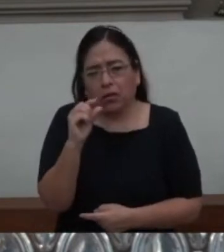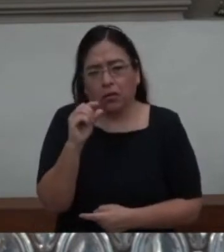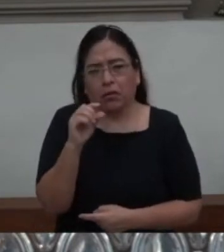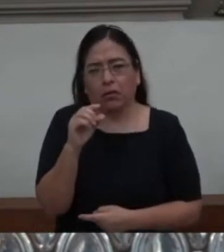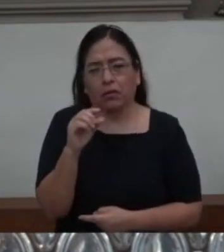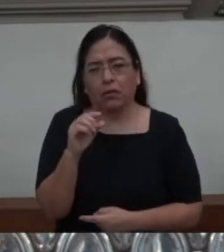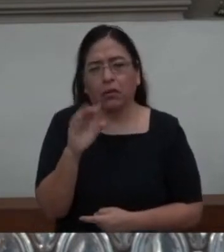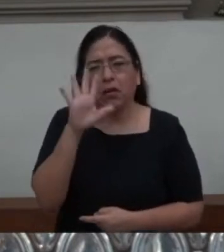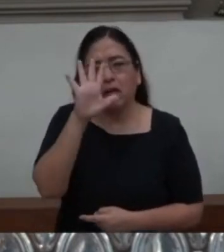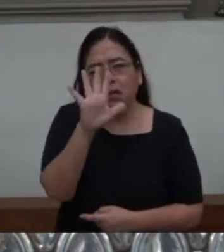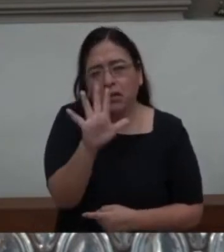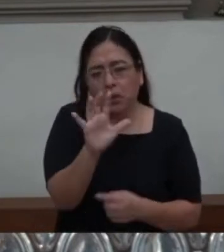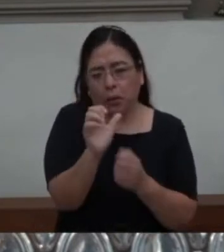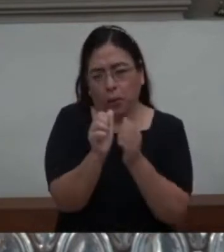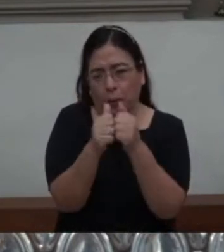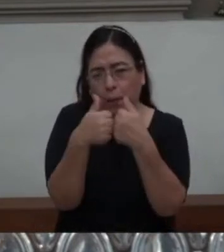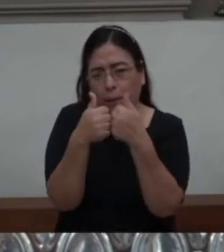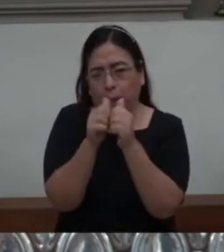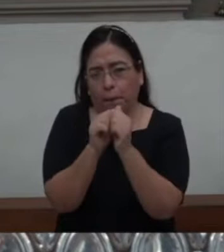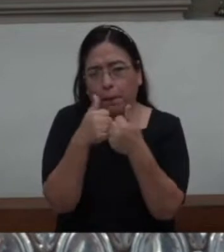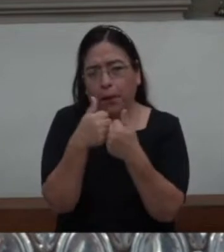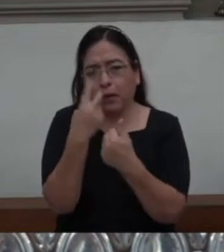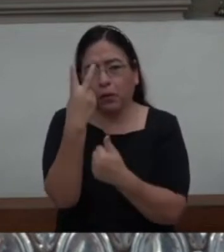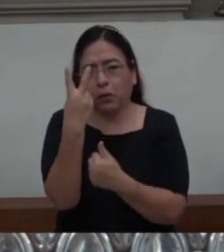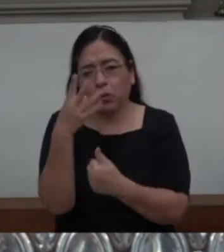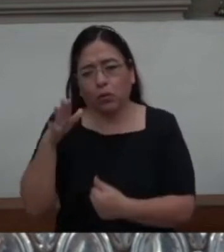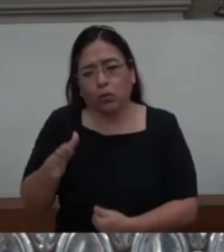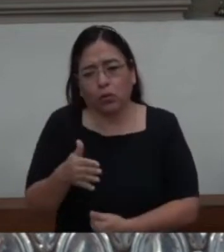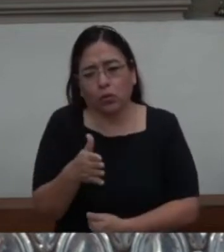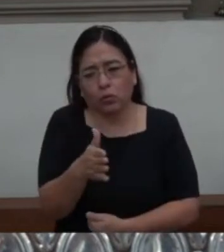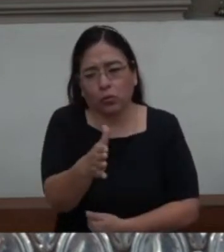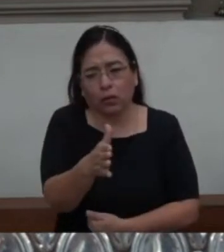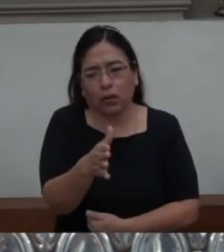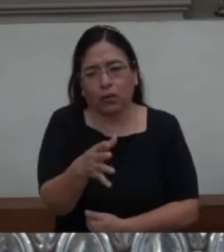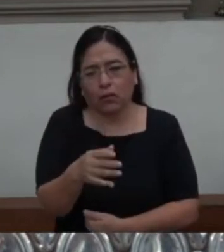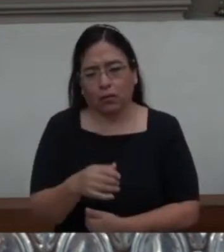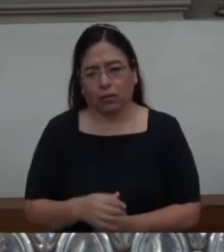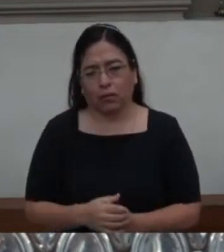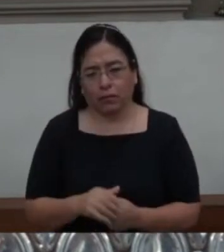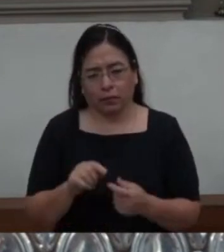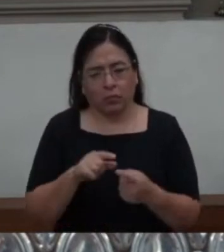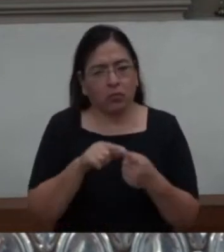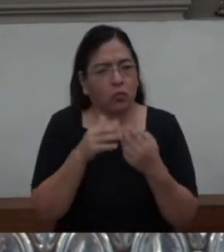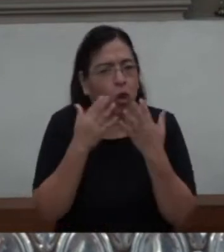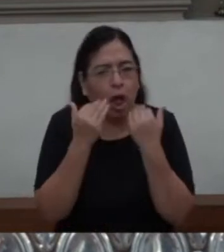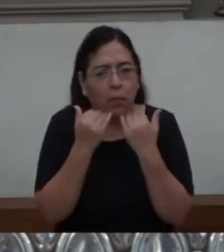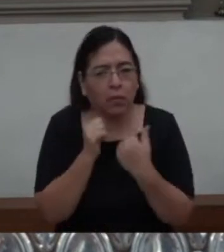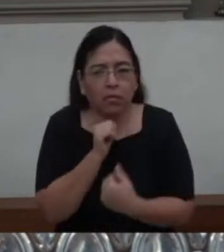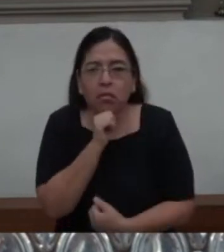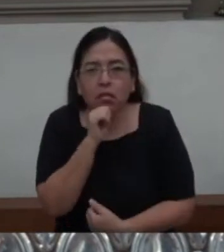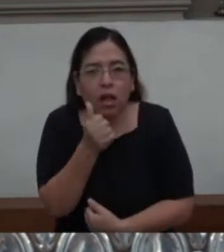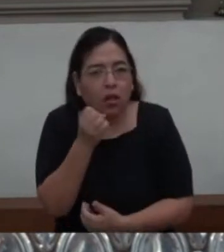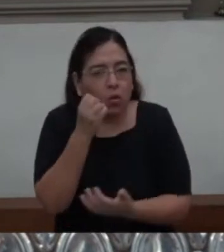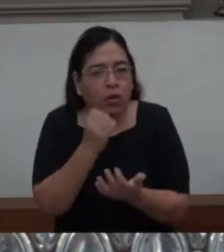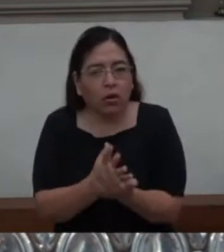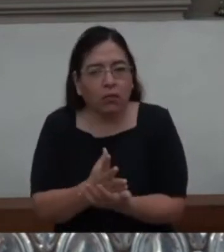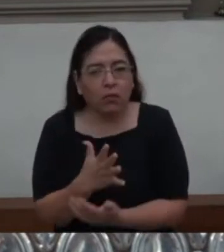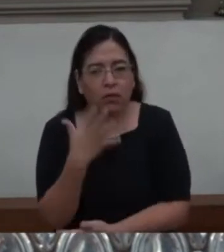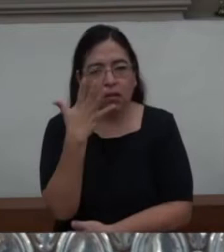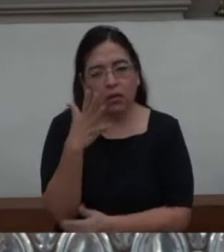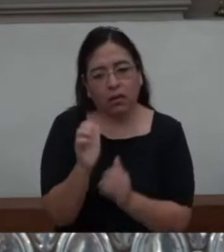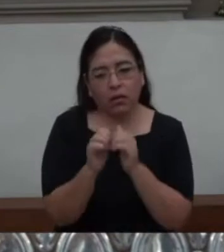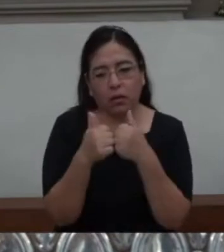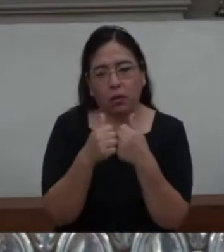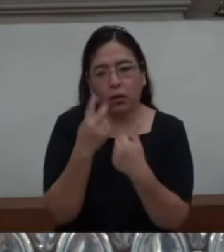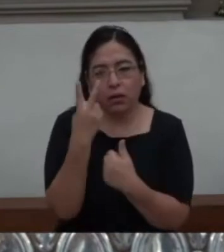Cinco panes, dos pescados. No tienen más. Pero